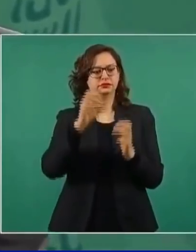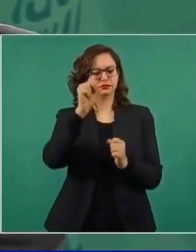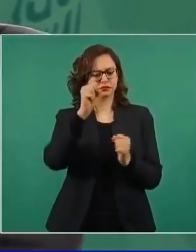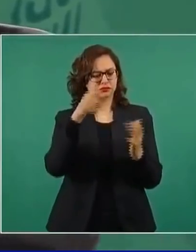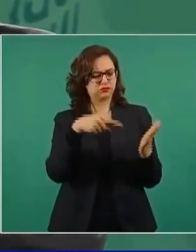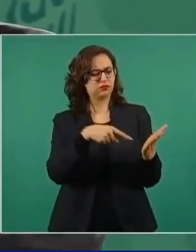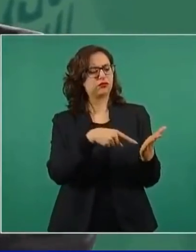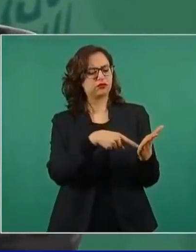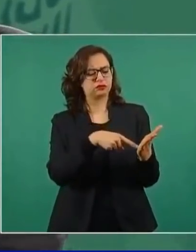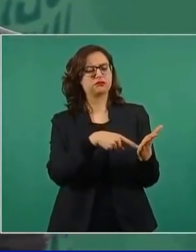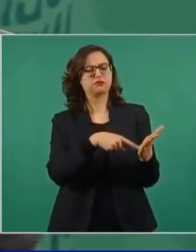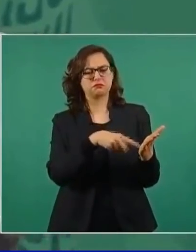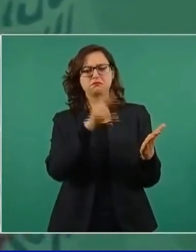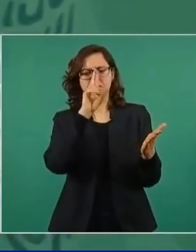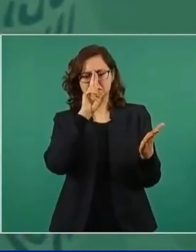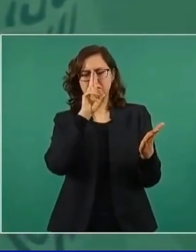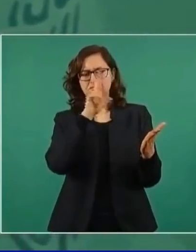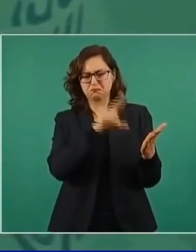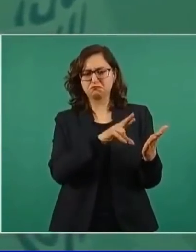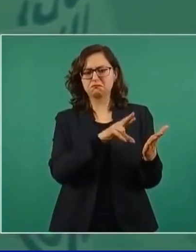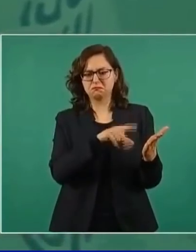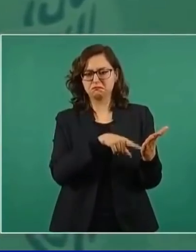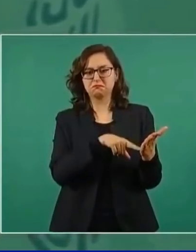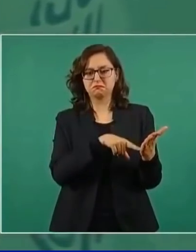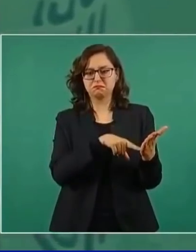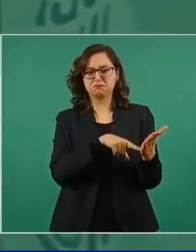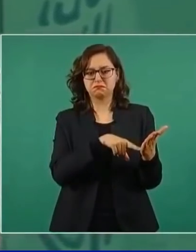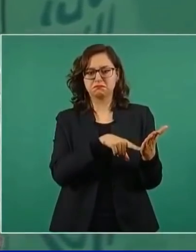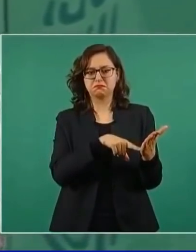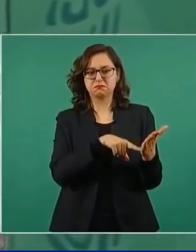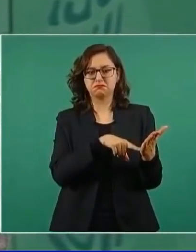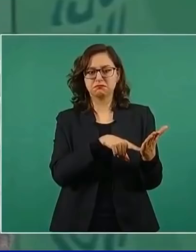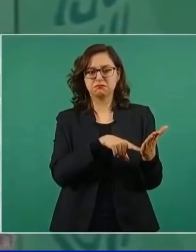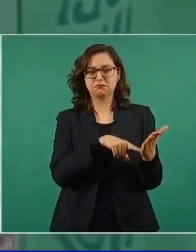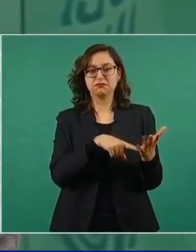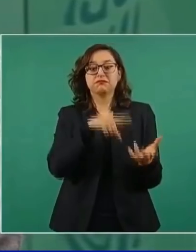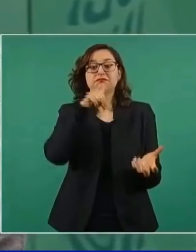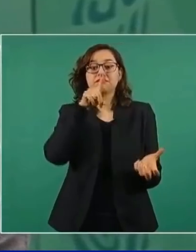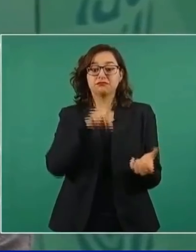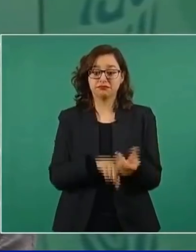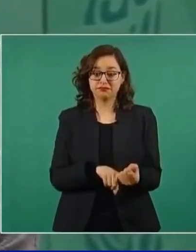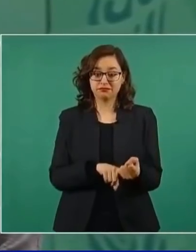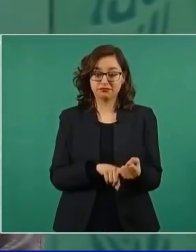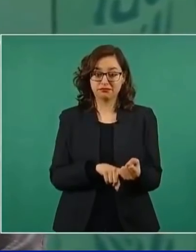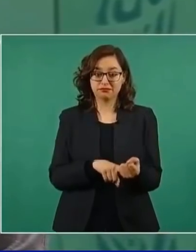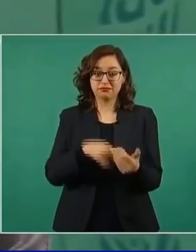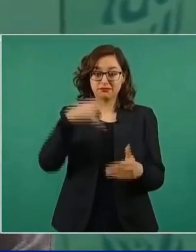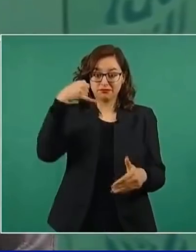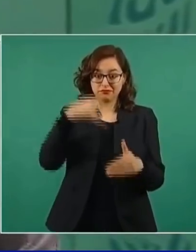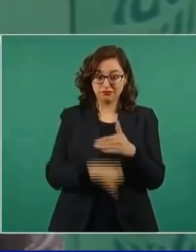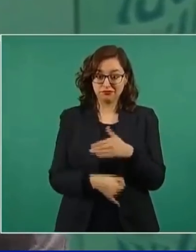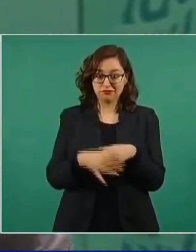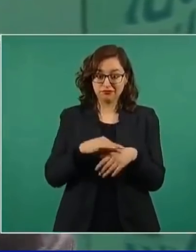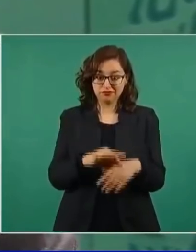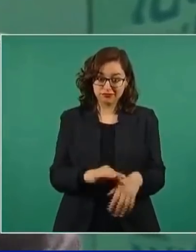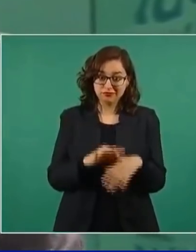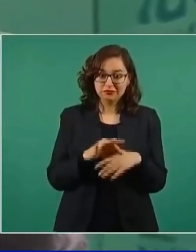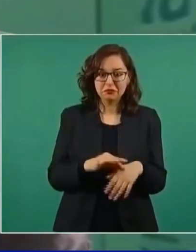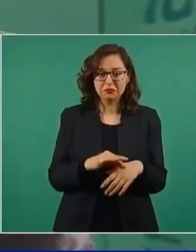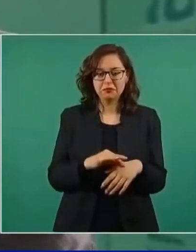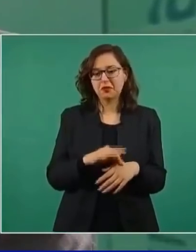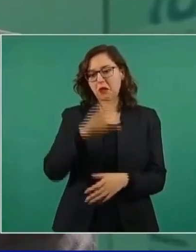en la forma para violarse en el fondo.